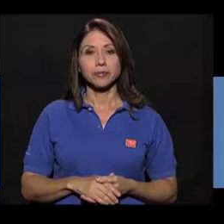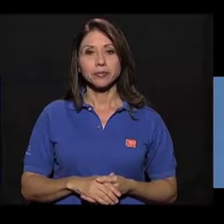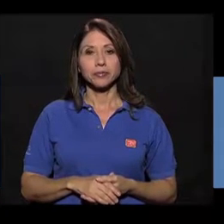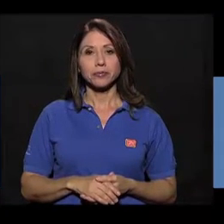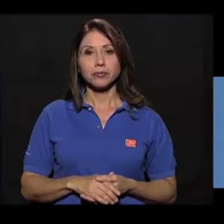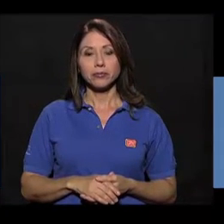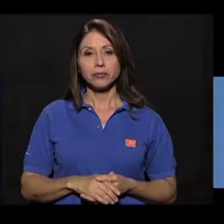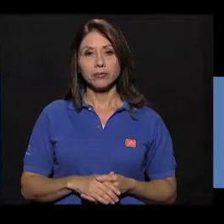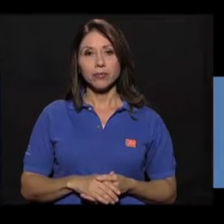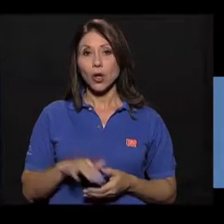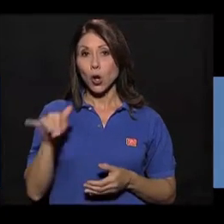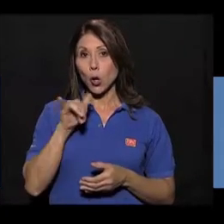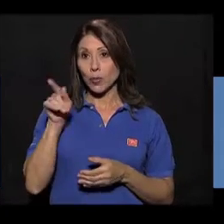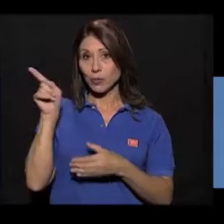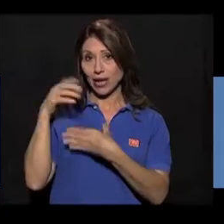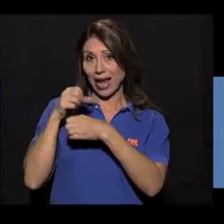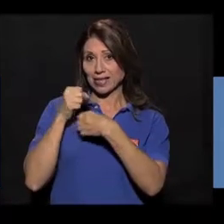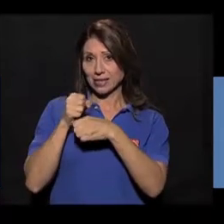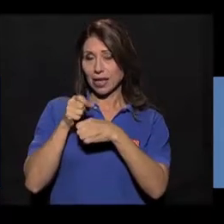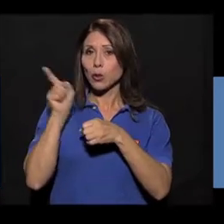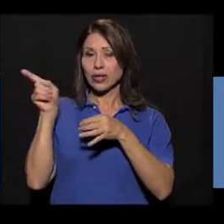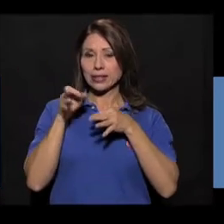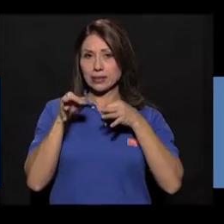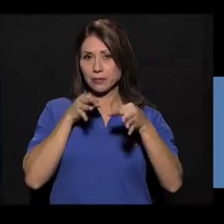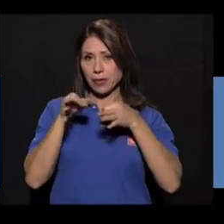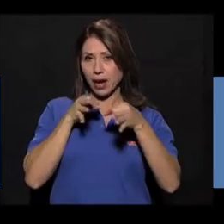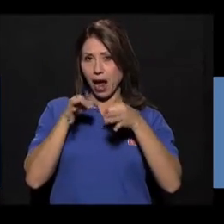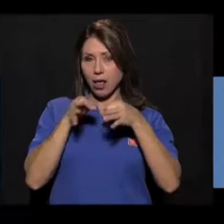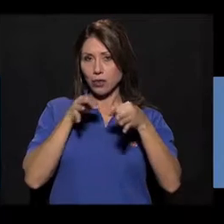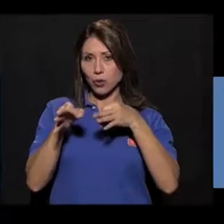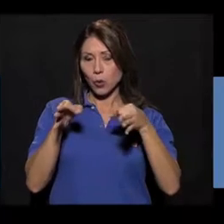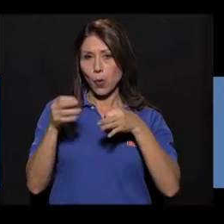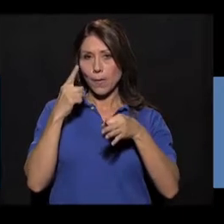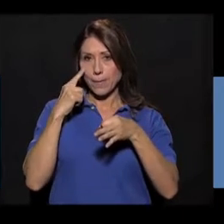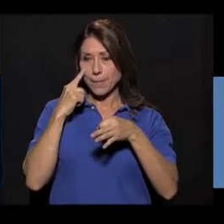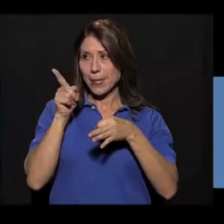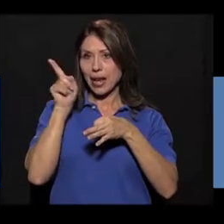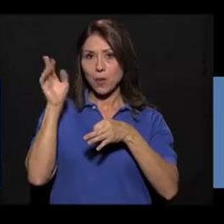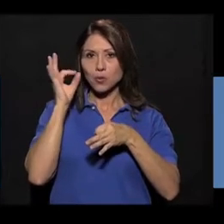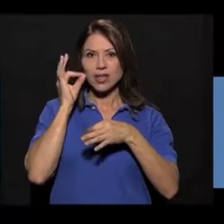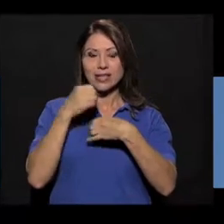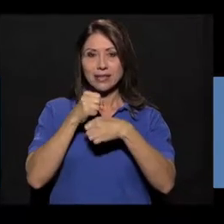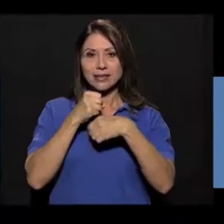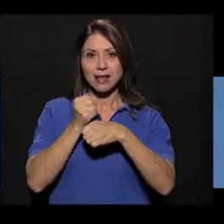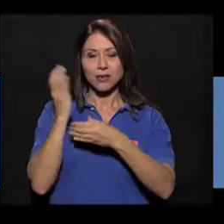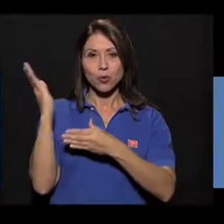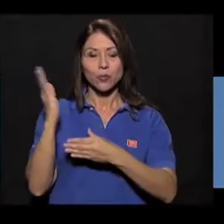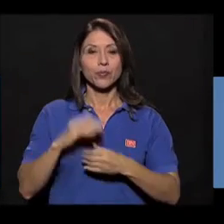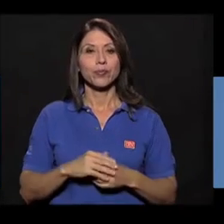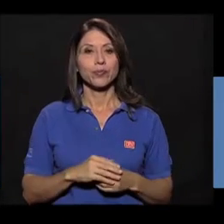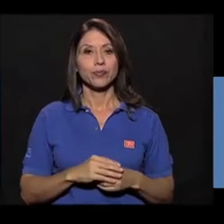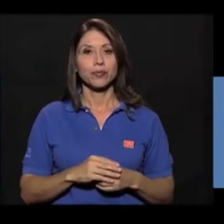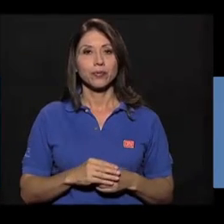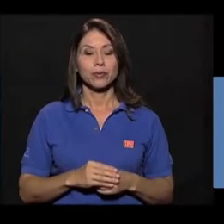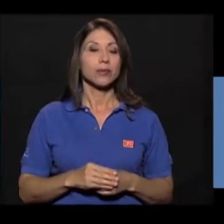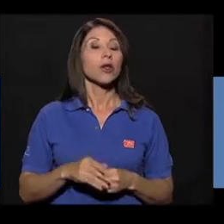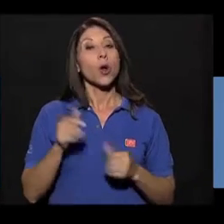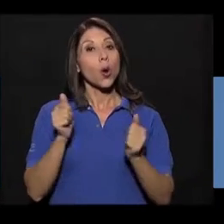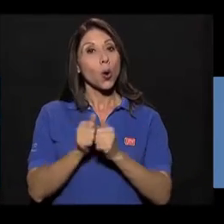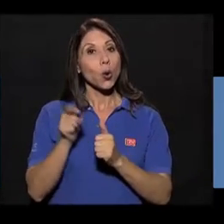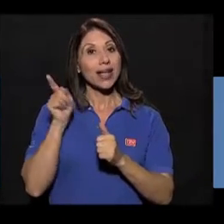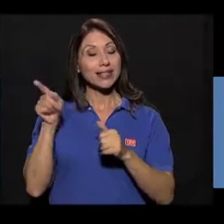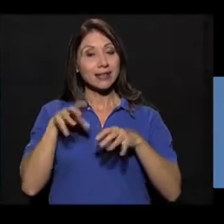vamos a cruzar la pierna en medio de la otra. Vamos a llevar la pierna hacia el lado y vamos a regresar. Esto nos va a ayudar a calentar